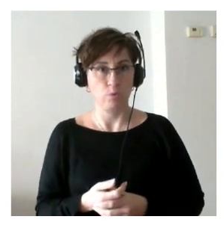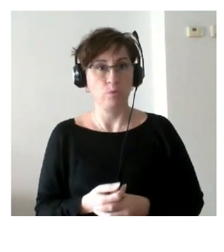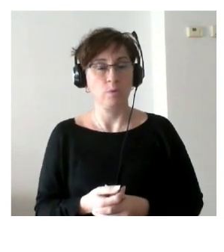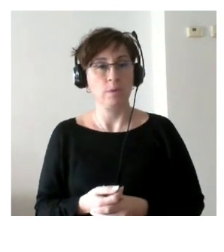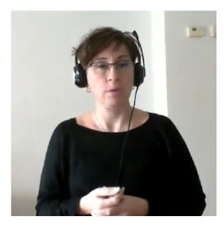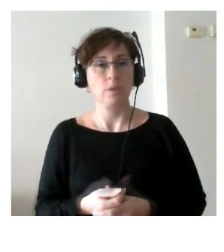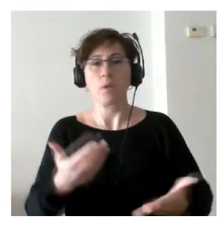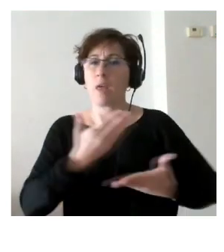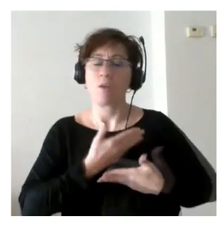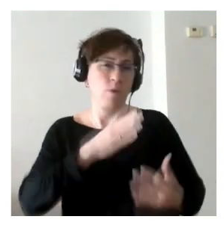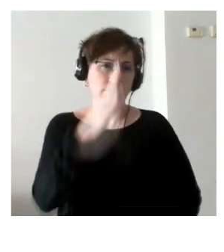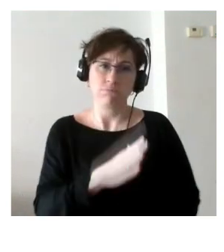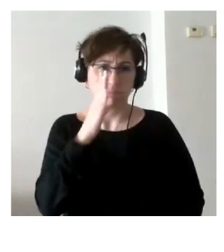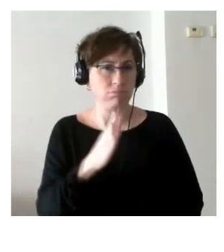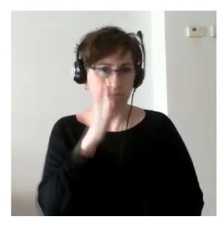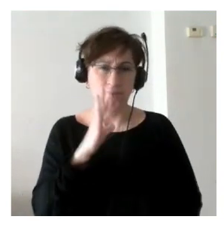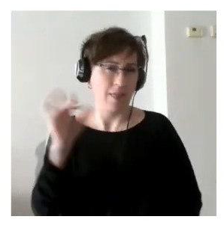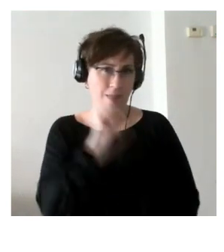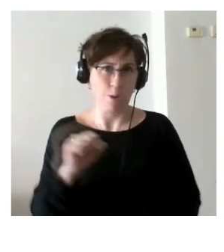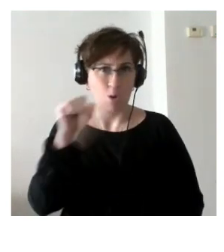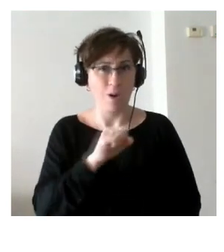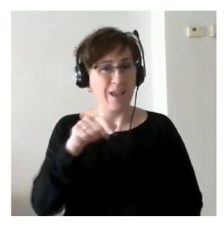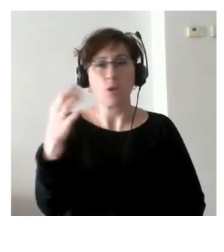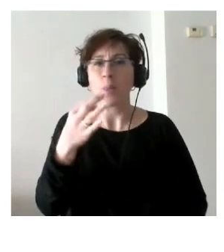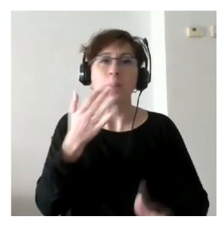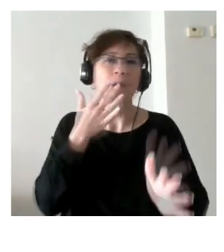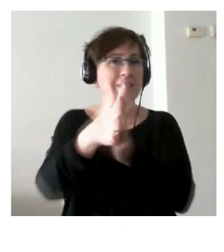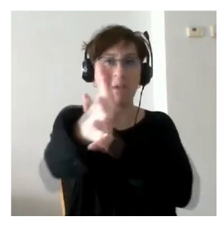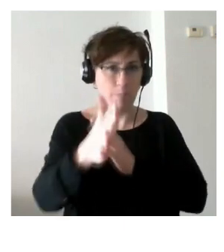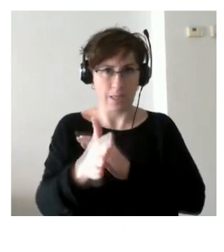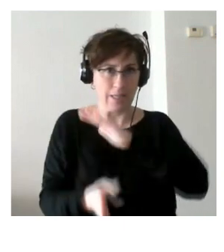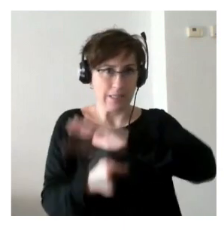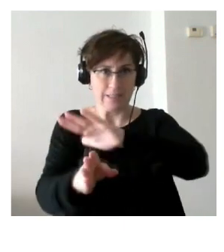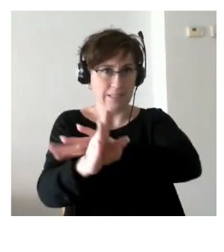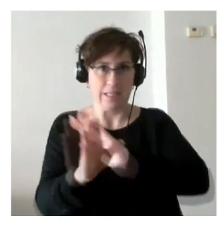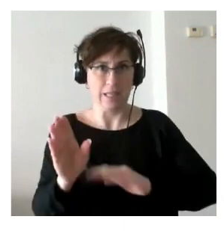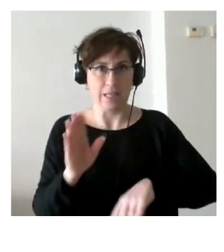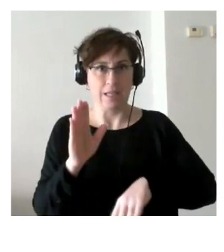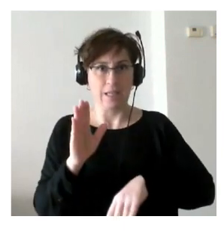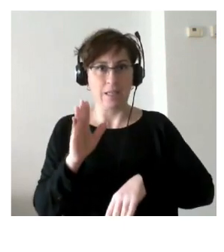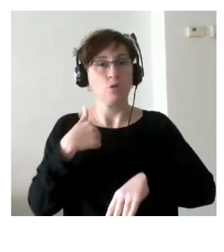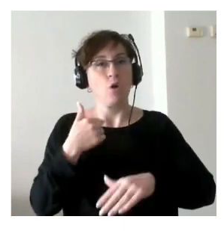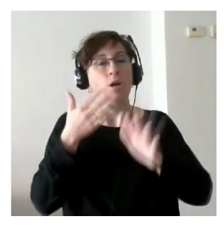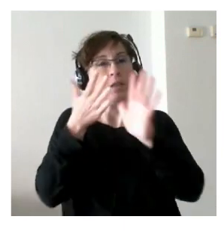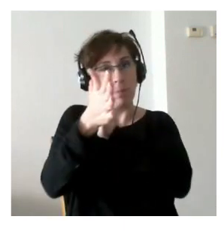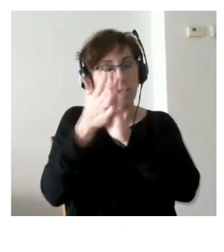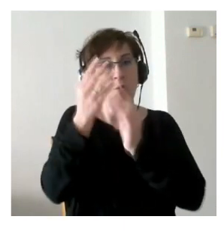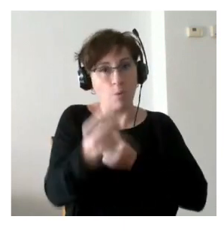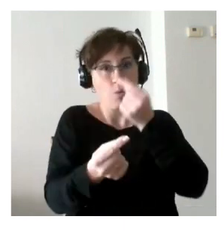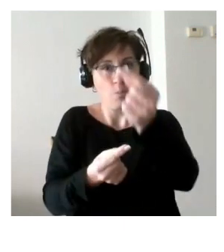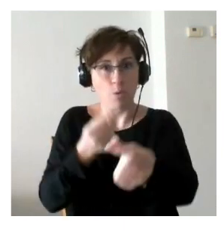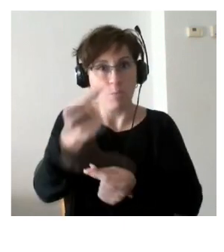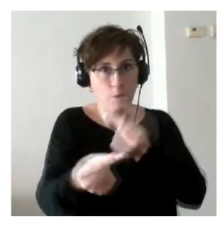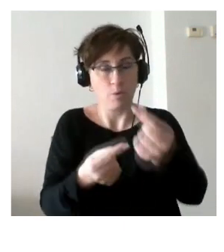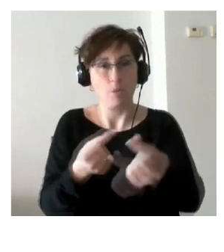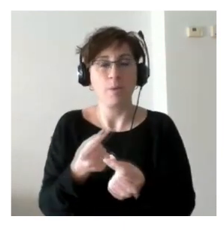fue excepcional esto tenía que seguir existiendo siempre porque os fui contando paso a paso y él bueno me va a ir excepcionando si lo que yo digo es así